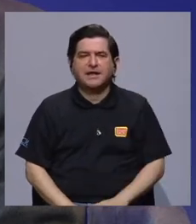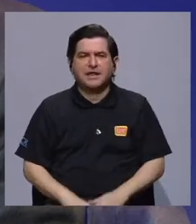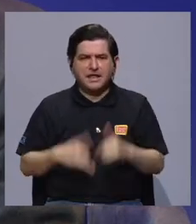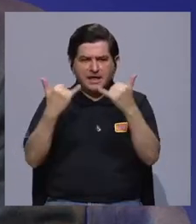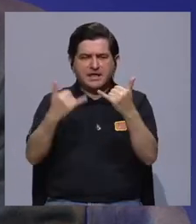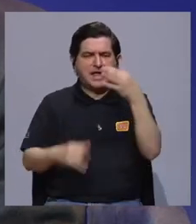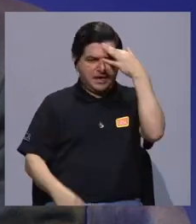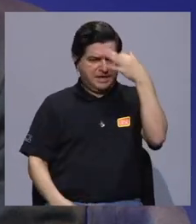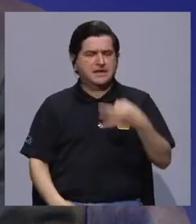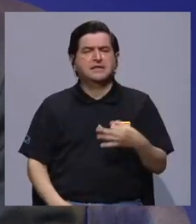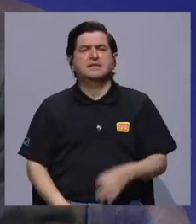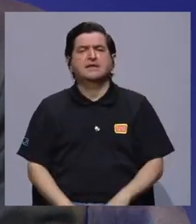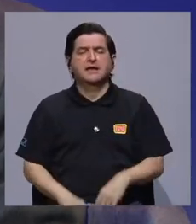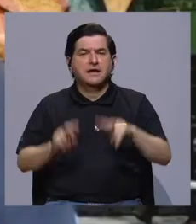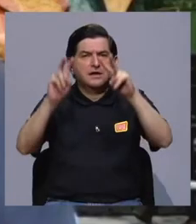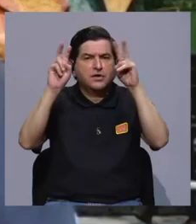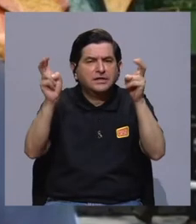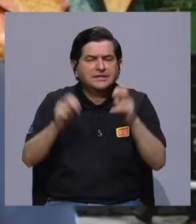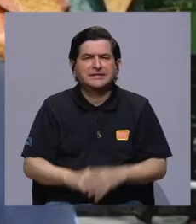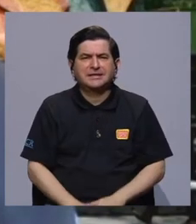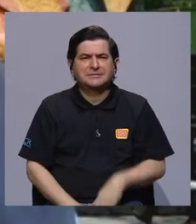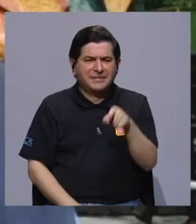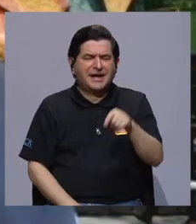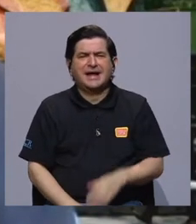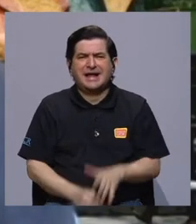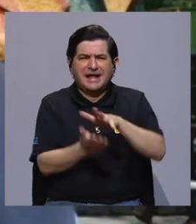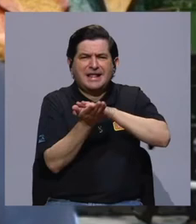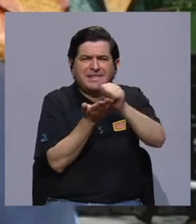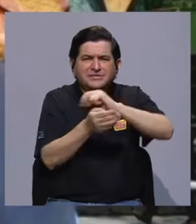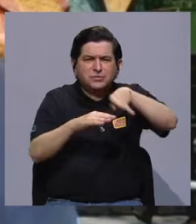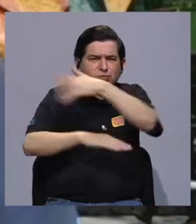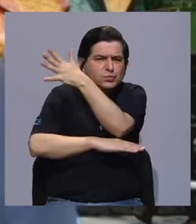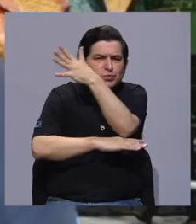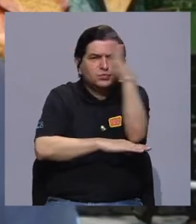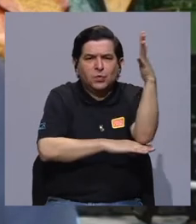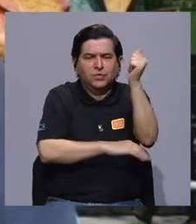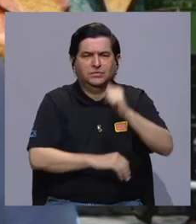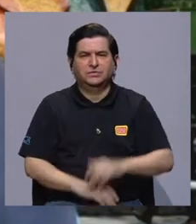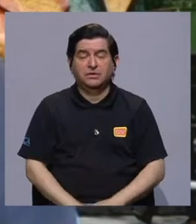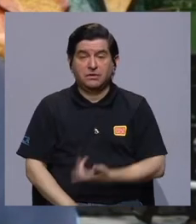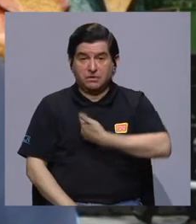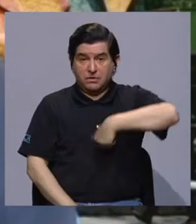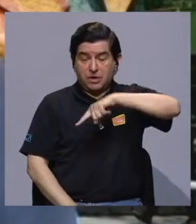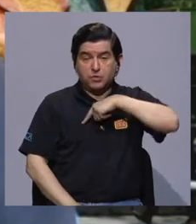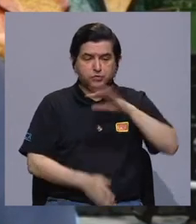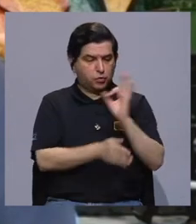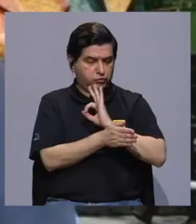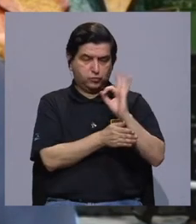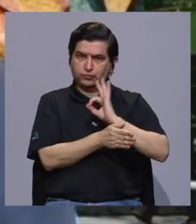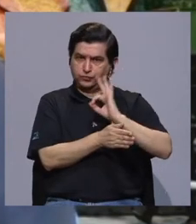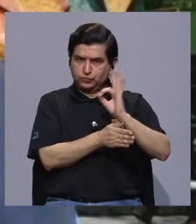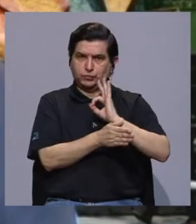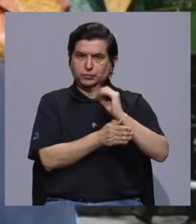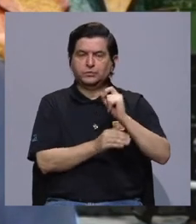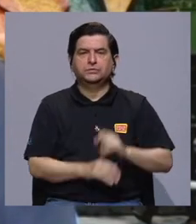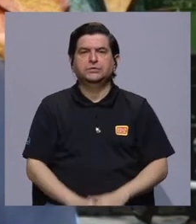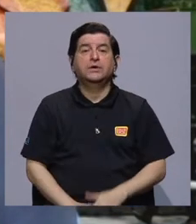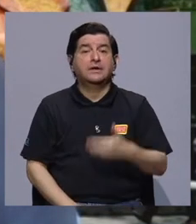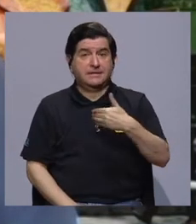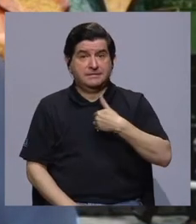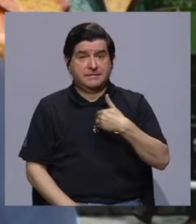criterio y experiencia alrededor de este tema, los riesgos a desastres. Y bueno, hemos venido funcionando,